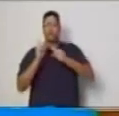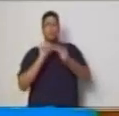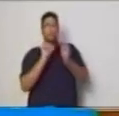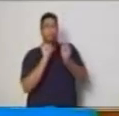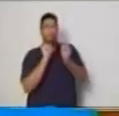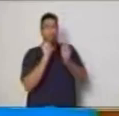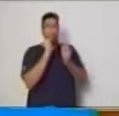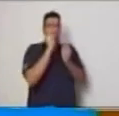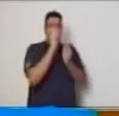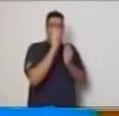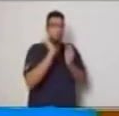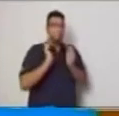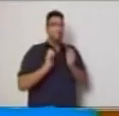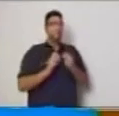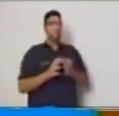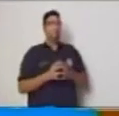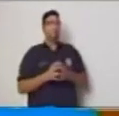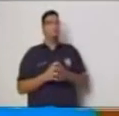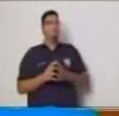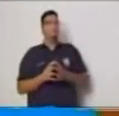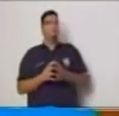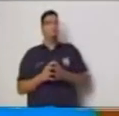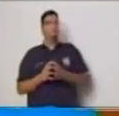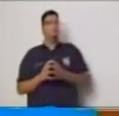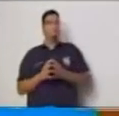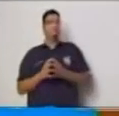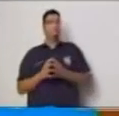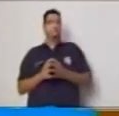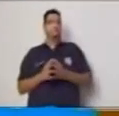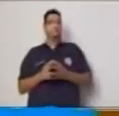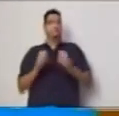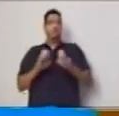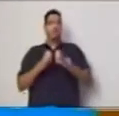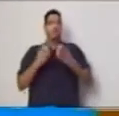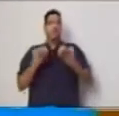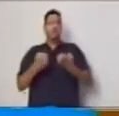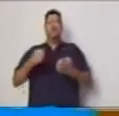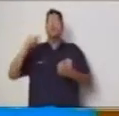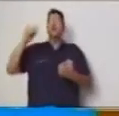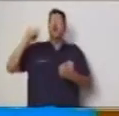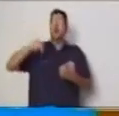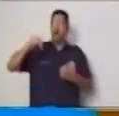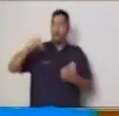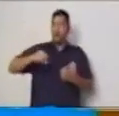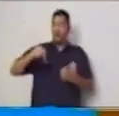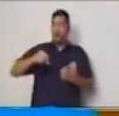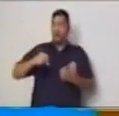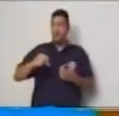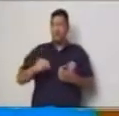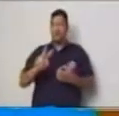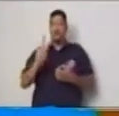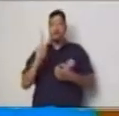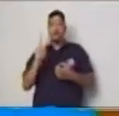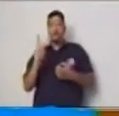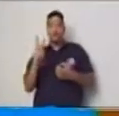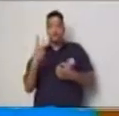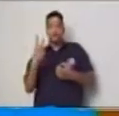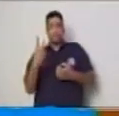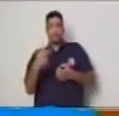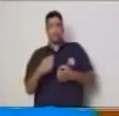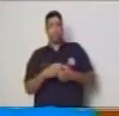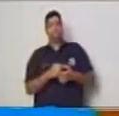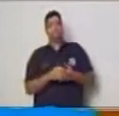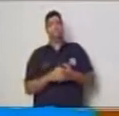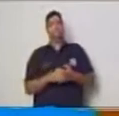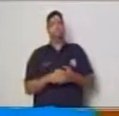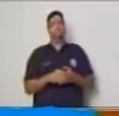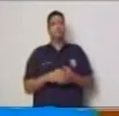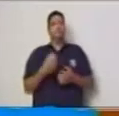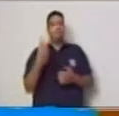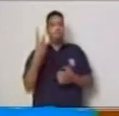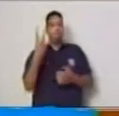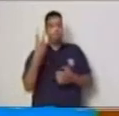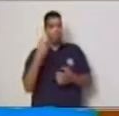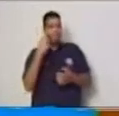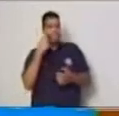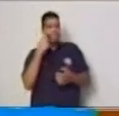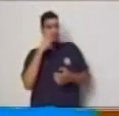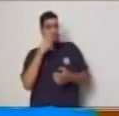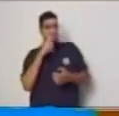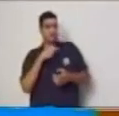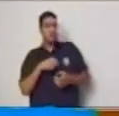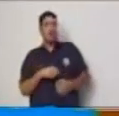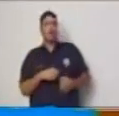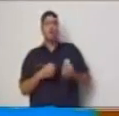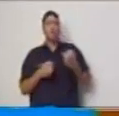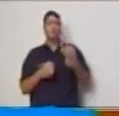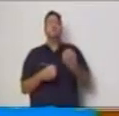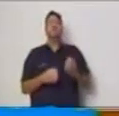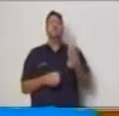correcto ahora ahora vamos a ubicar el segundo par ordenado es decir a dos